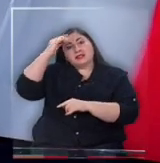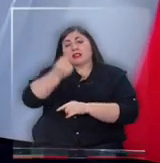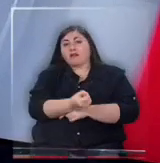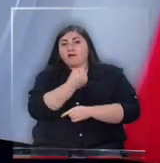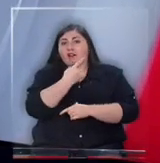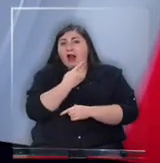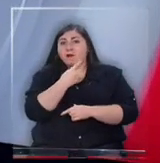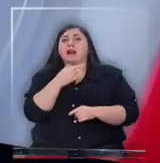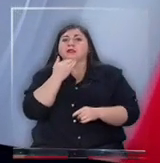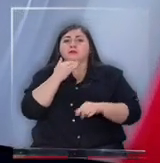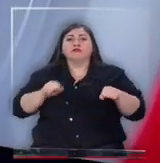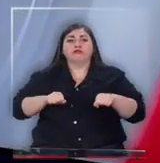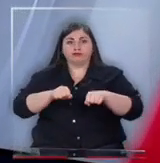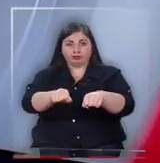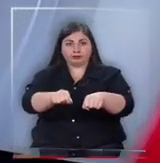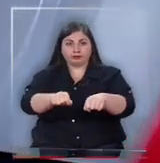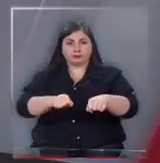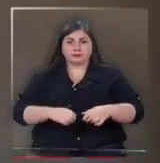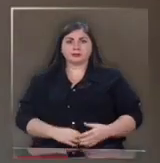supermercados.